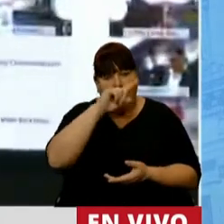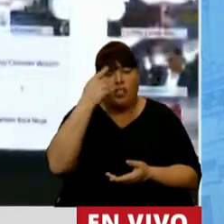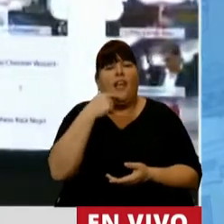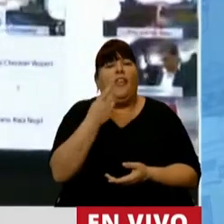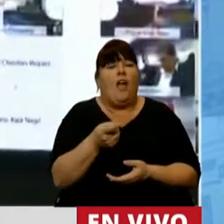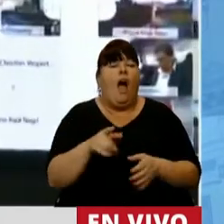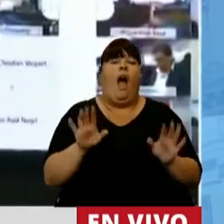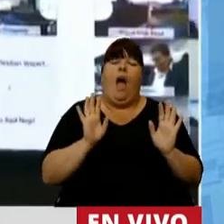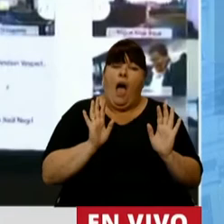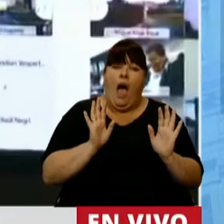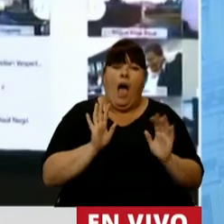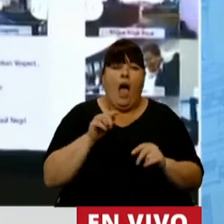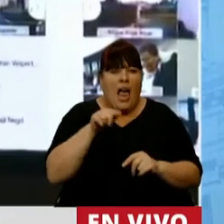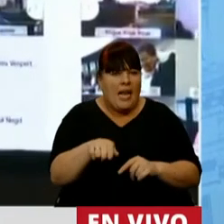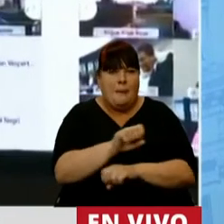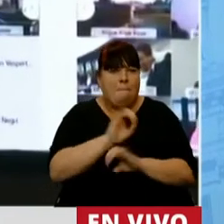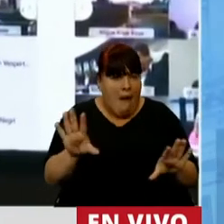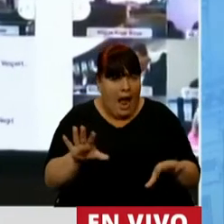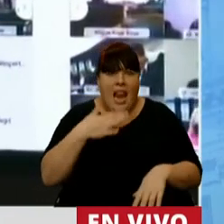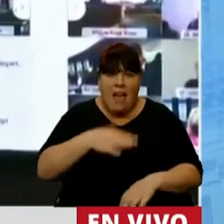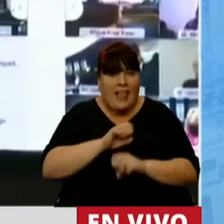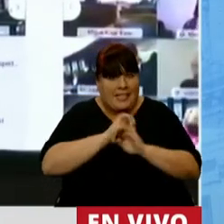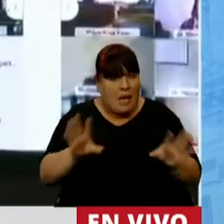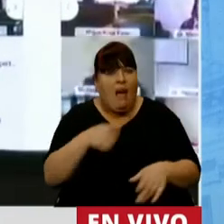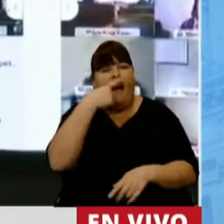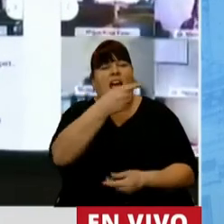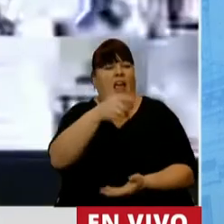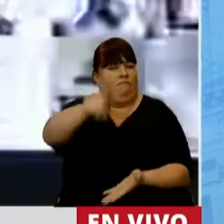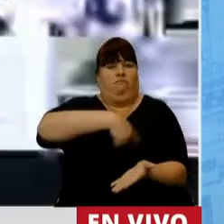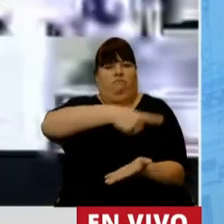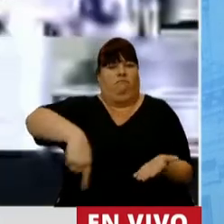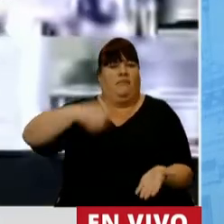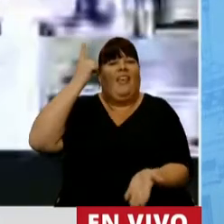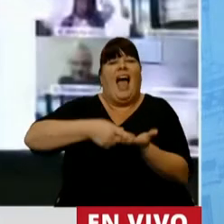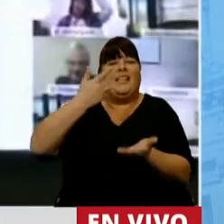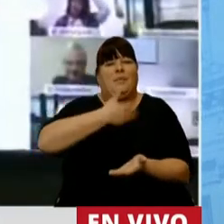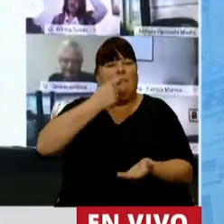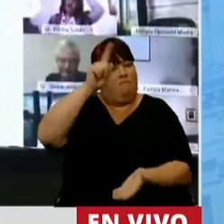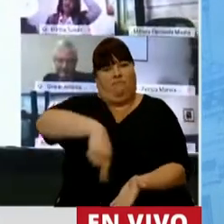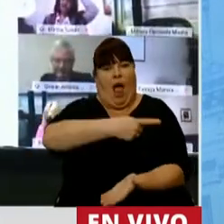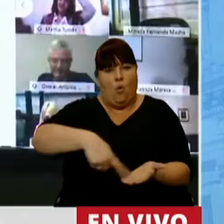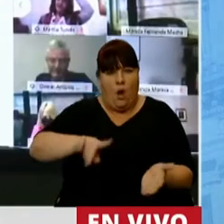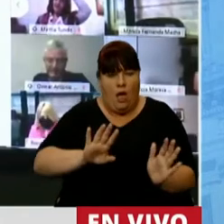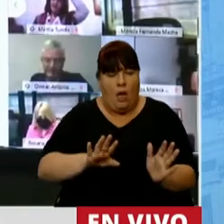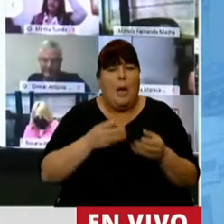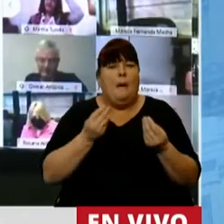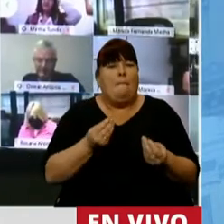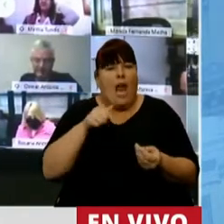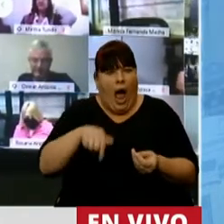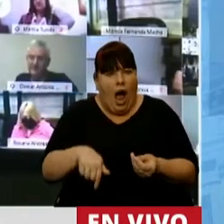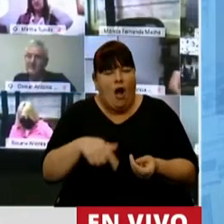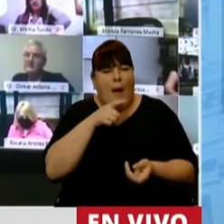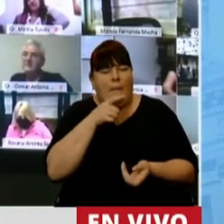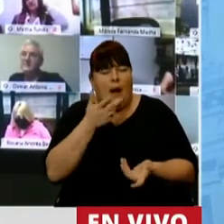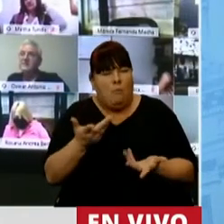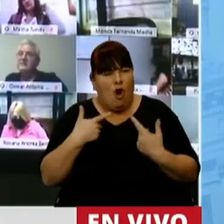Senado dice ah, esto está mal y realmente está mal ¿y qué hicieron? Derogaron ese DNU del presidente Macri. Pero pareciera ahora,